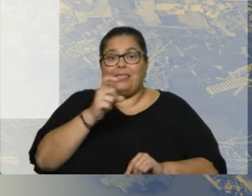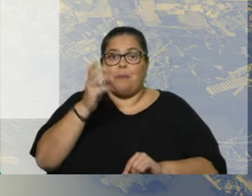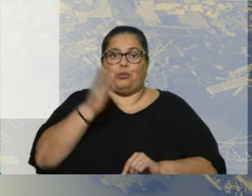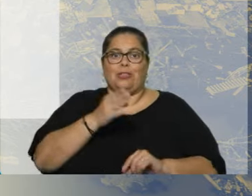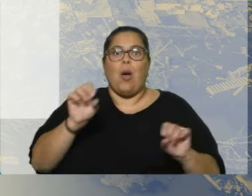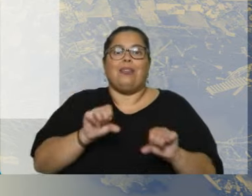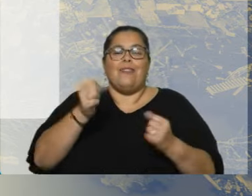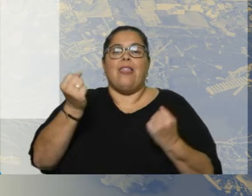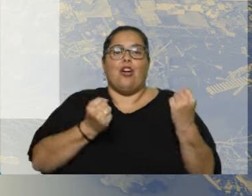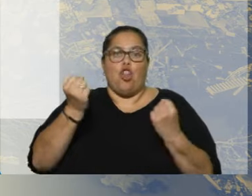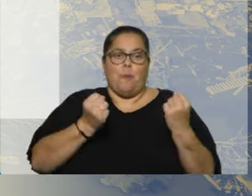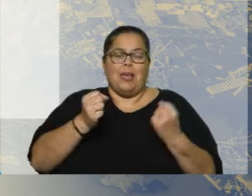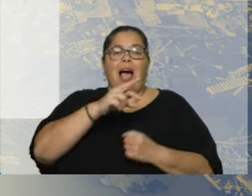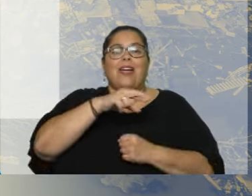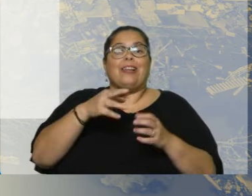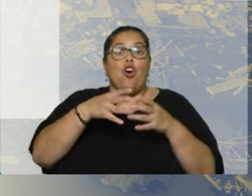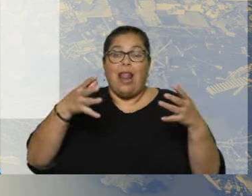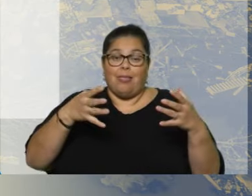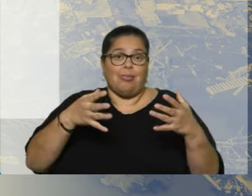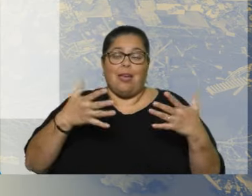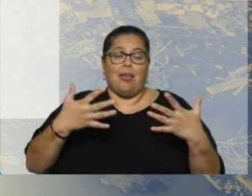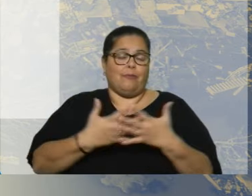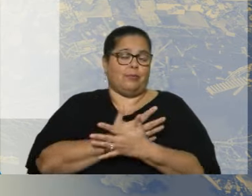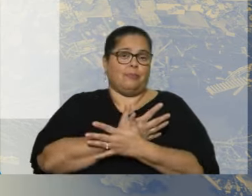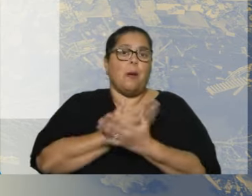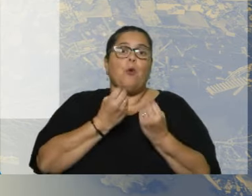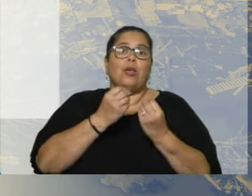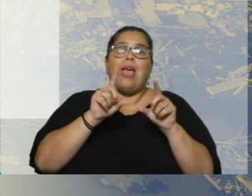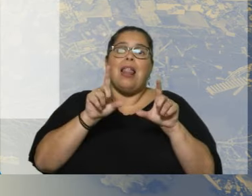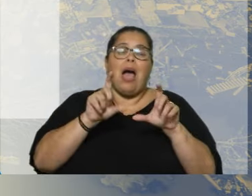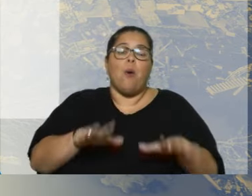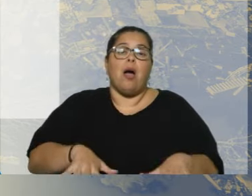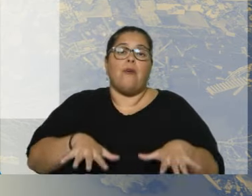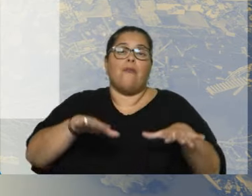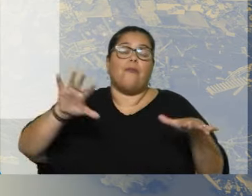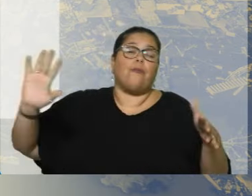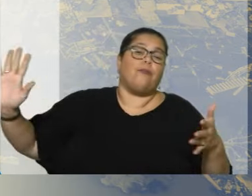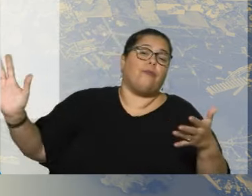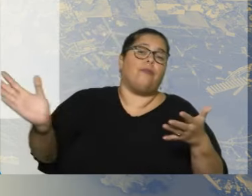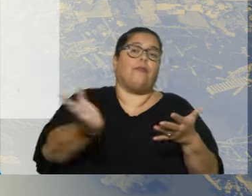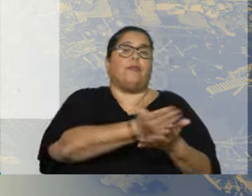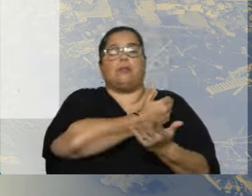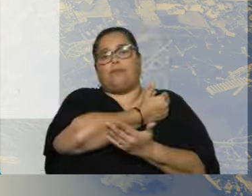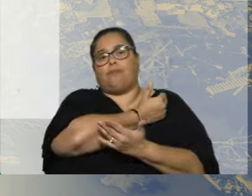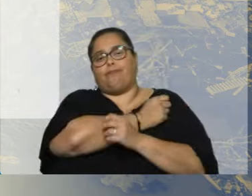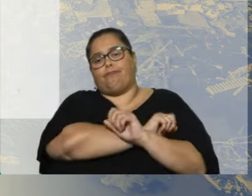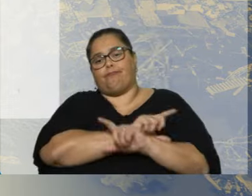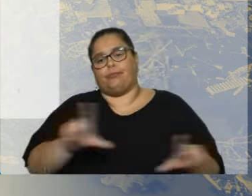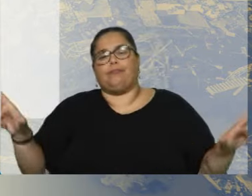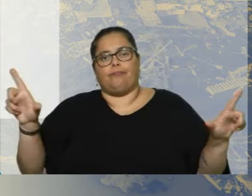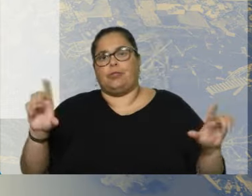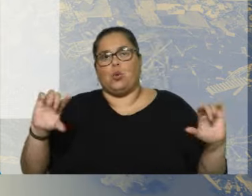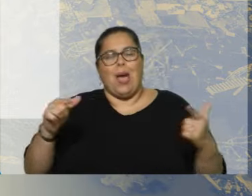económica de Río Grande do Sul ha sido afectada. El agua se llevó puesto todo. No hay un solo sector que no haya sido golpeado.